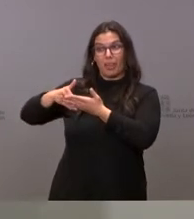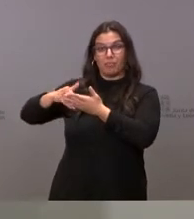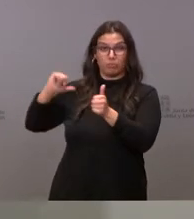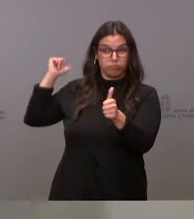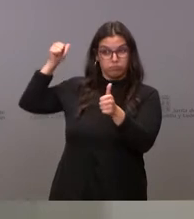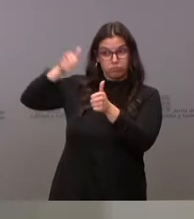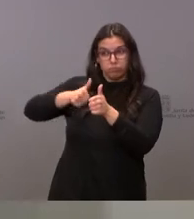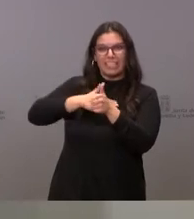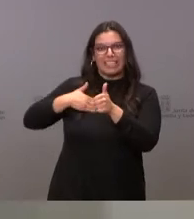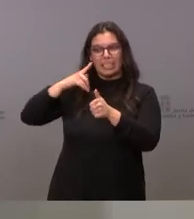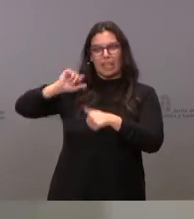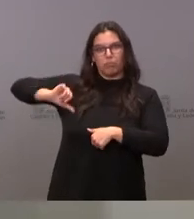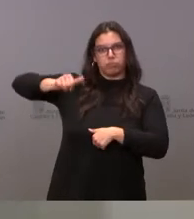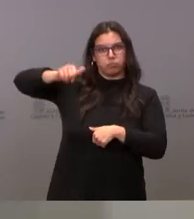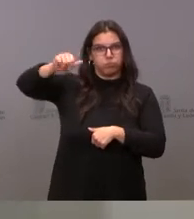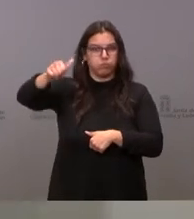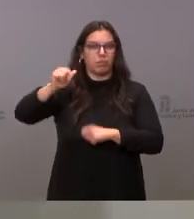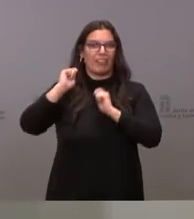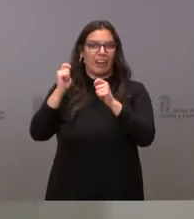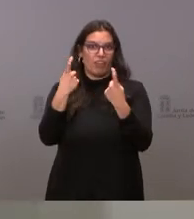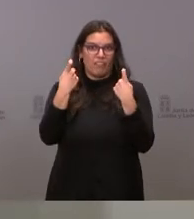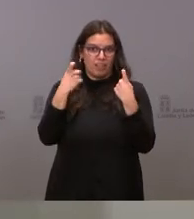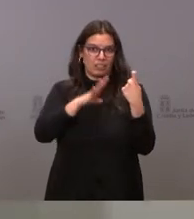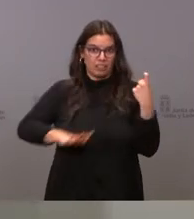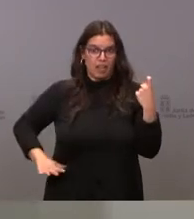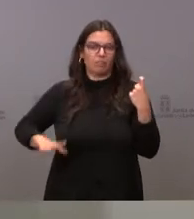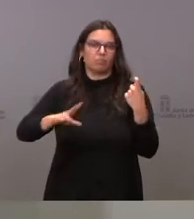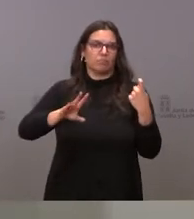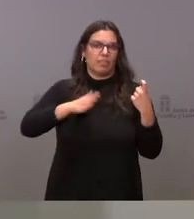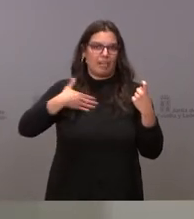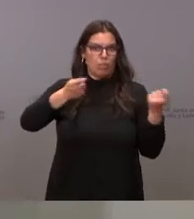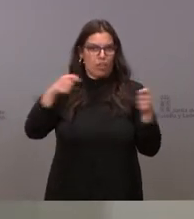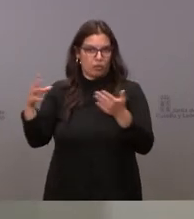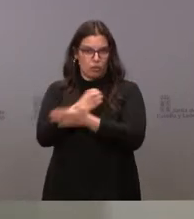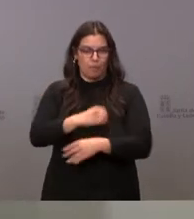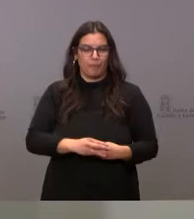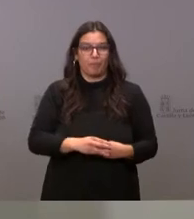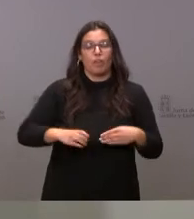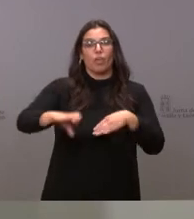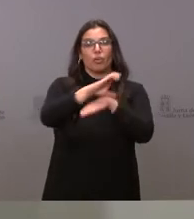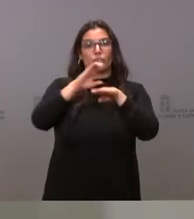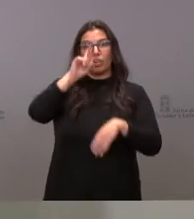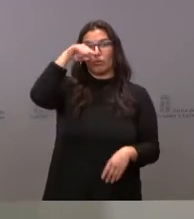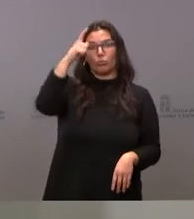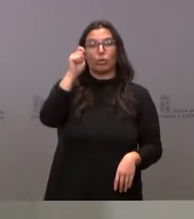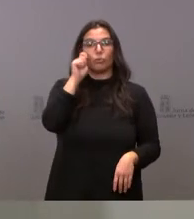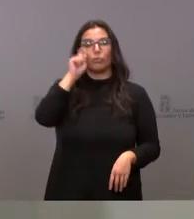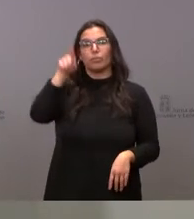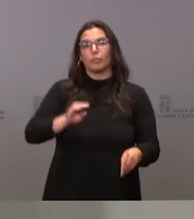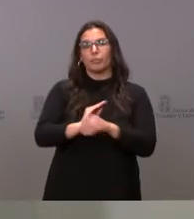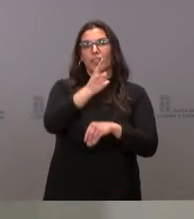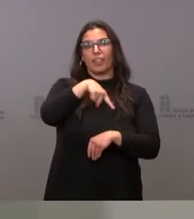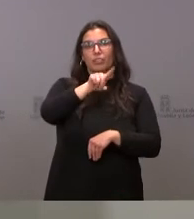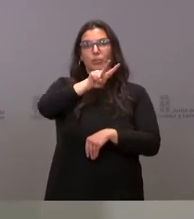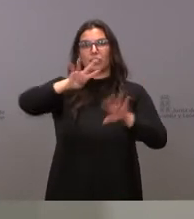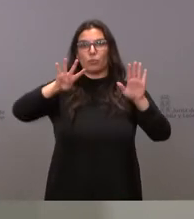todos los procesos de declaraciones pendientes. La Consejería de Cultura y Turismo destina también 129